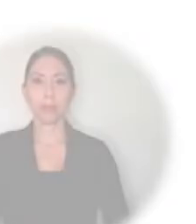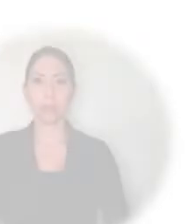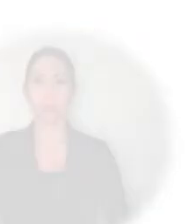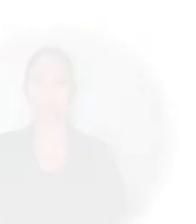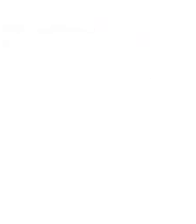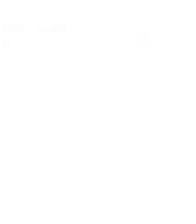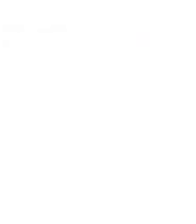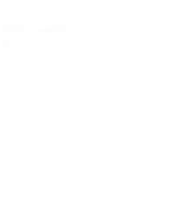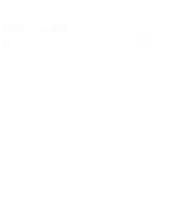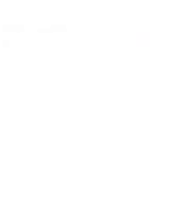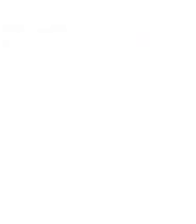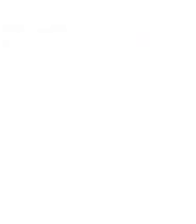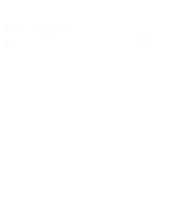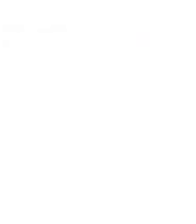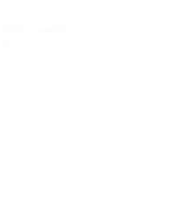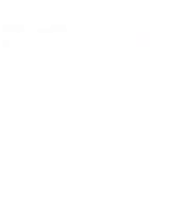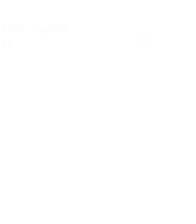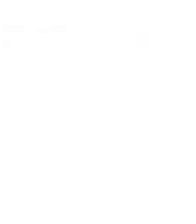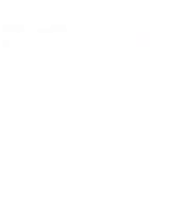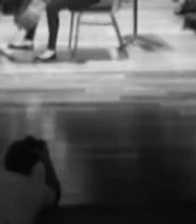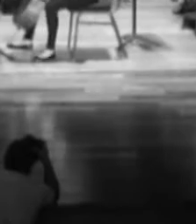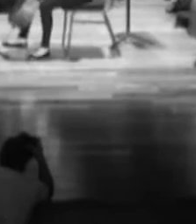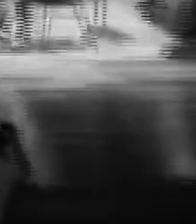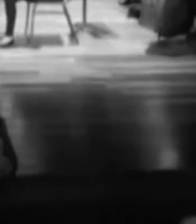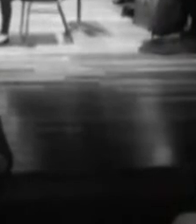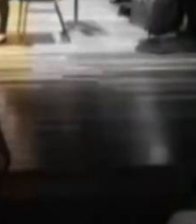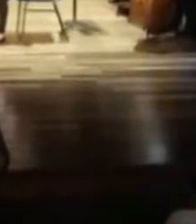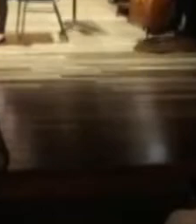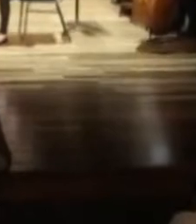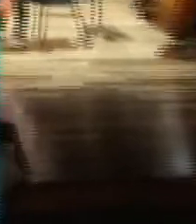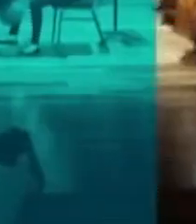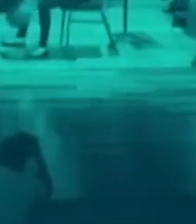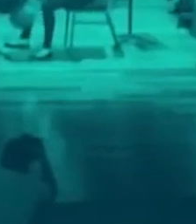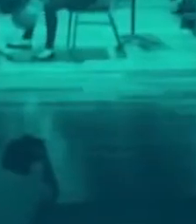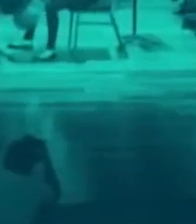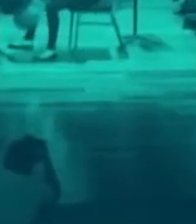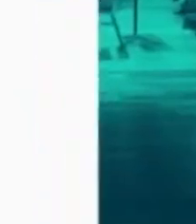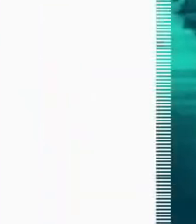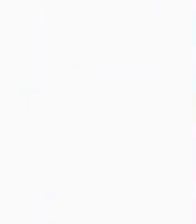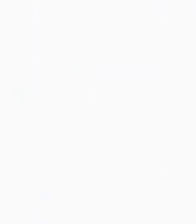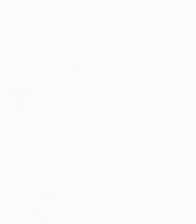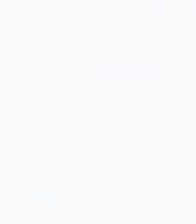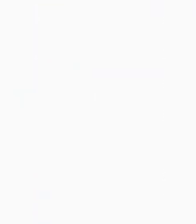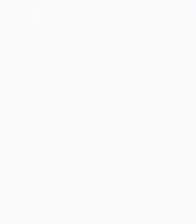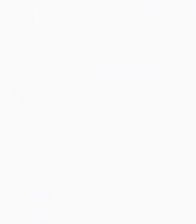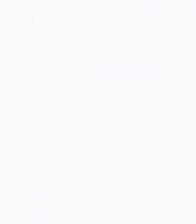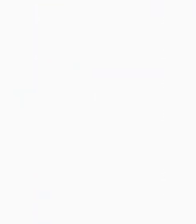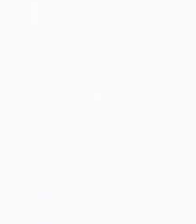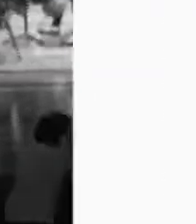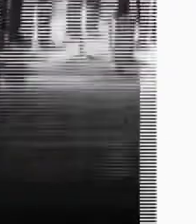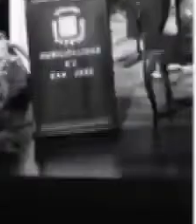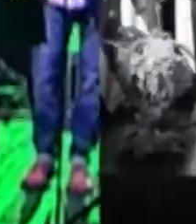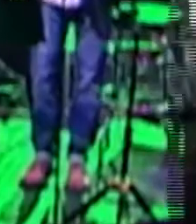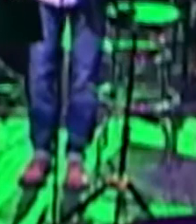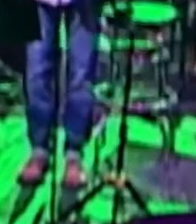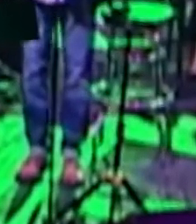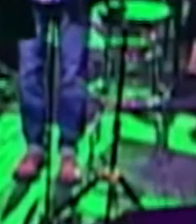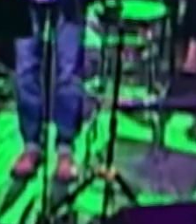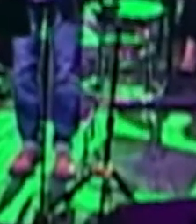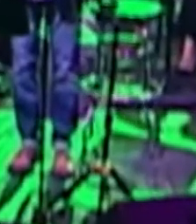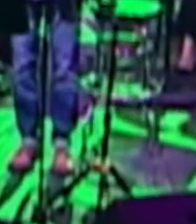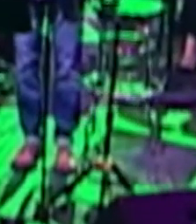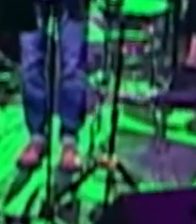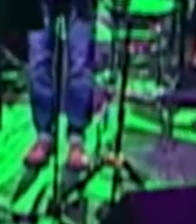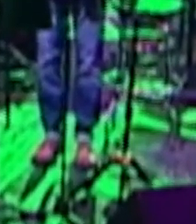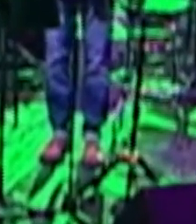PANI y Gobierno de la República. En nuestro espacio Arte 13 presentamos un espectáculo con